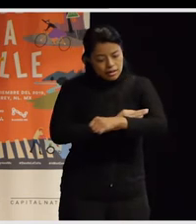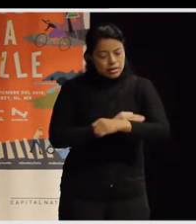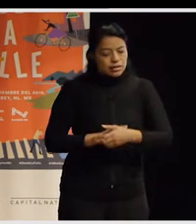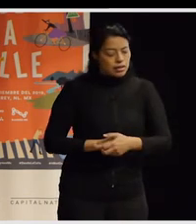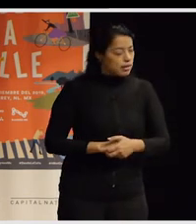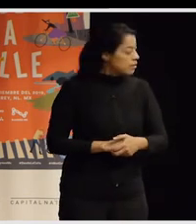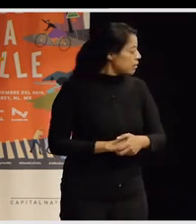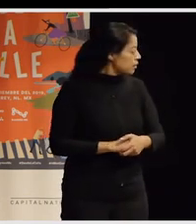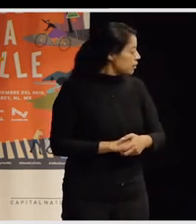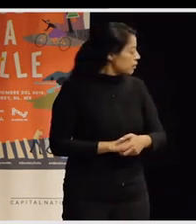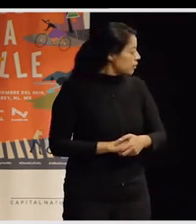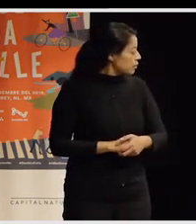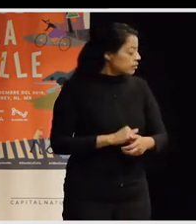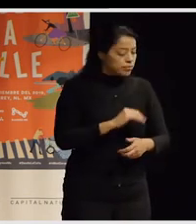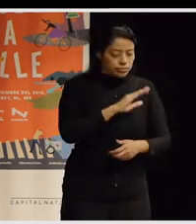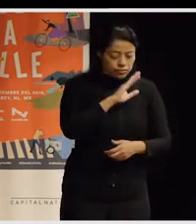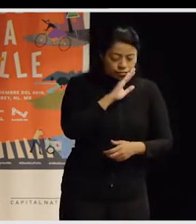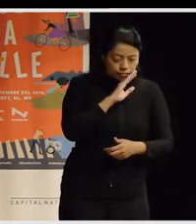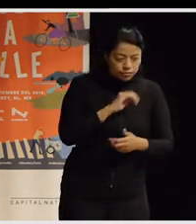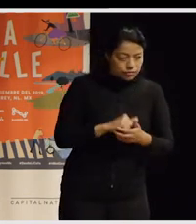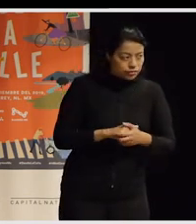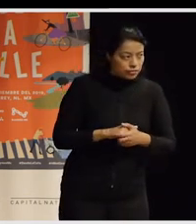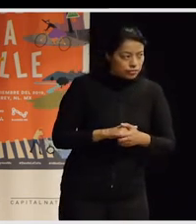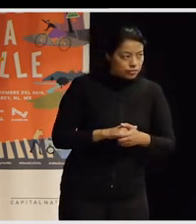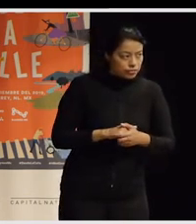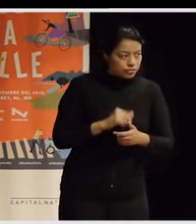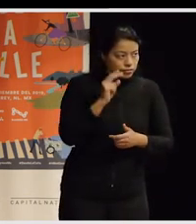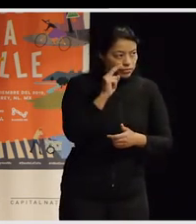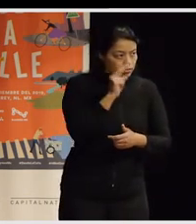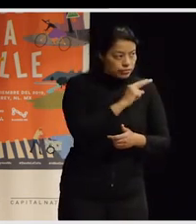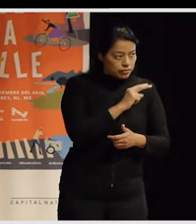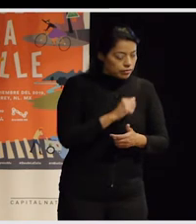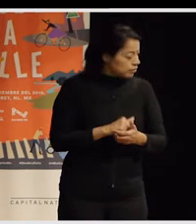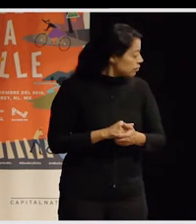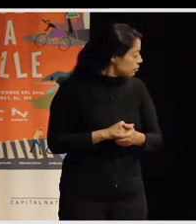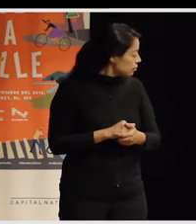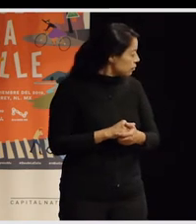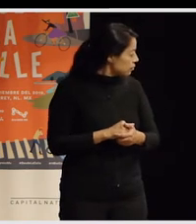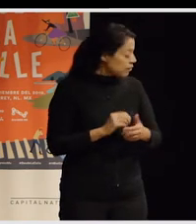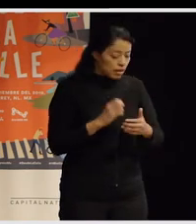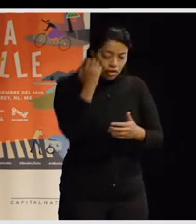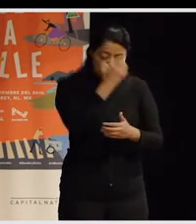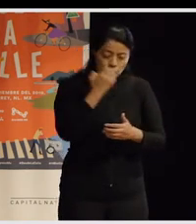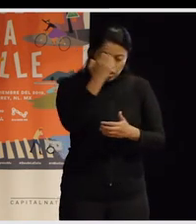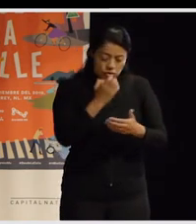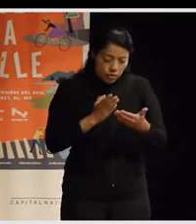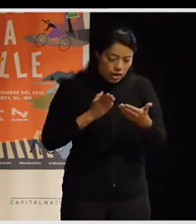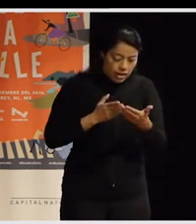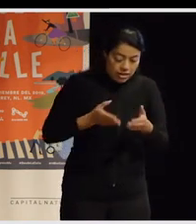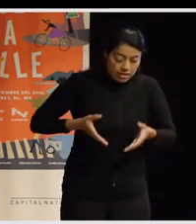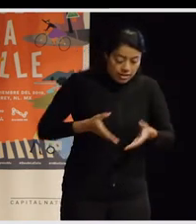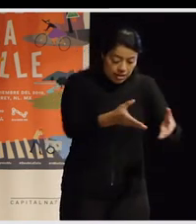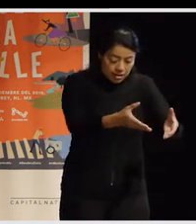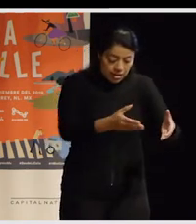bueno, ellas decían que era súper peligroso el paso de cebra, ¿no? Para pasar delante de la escuela y cruzar la calle, ¿por qué?